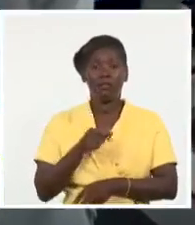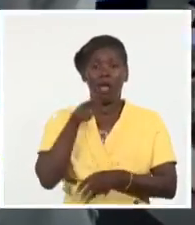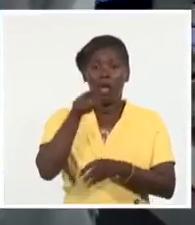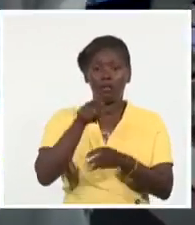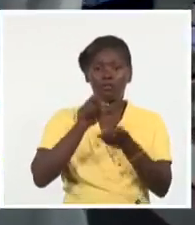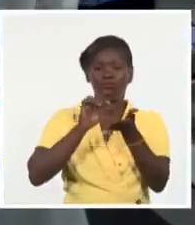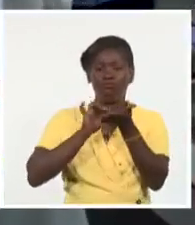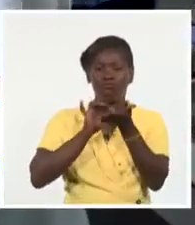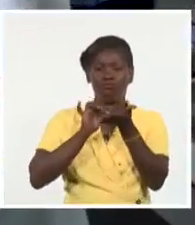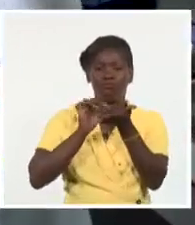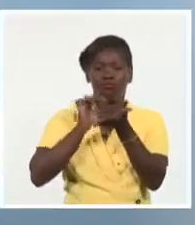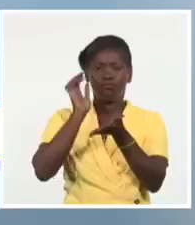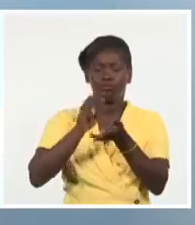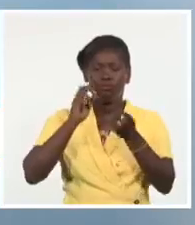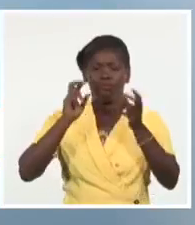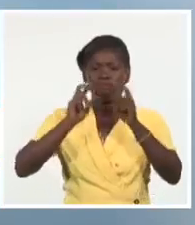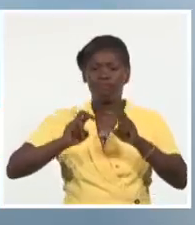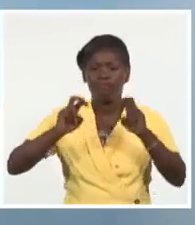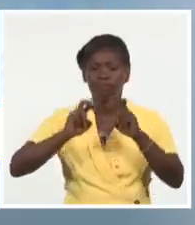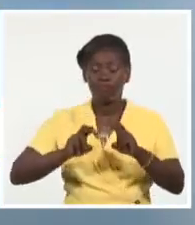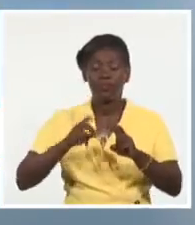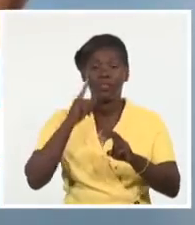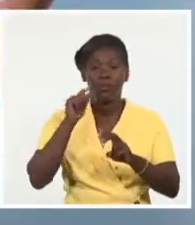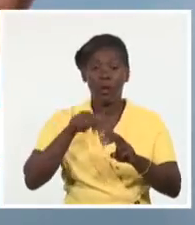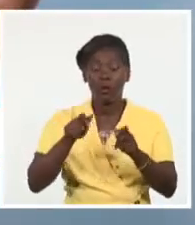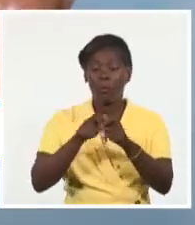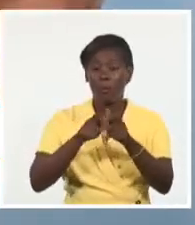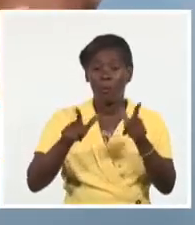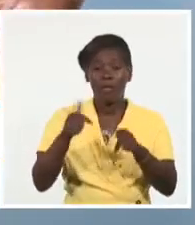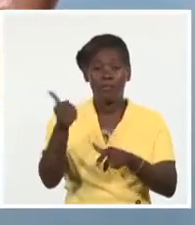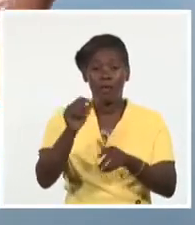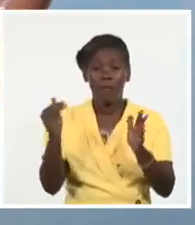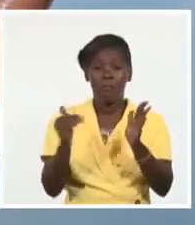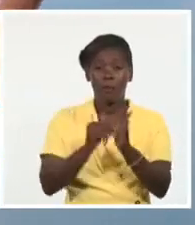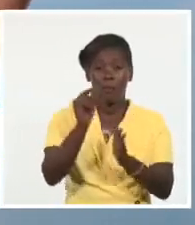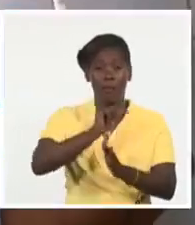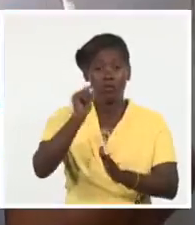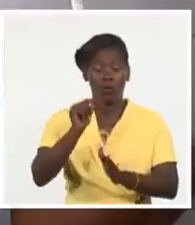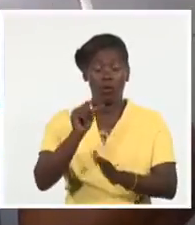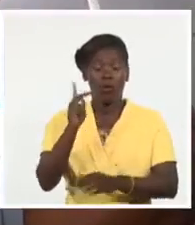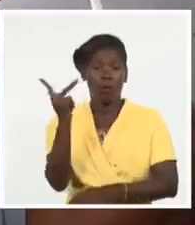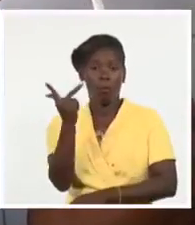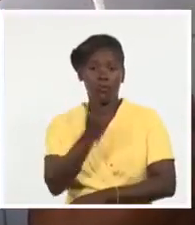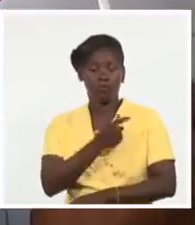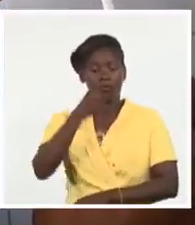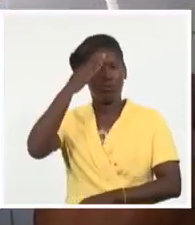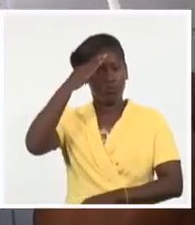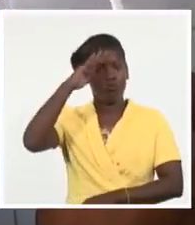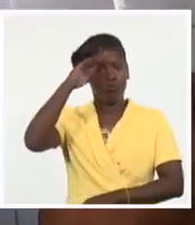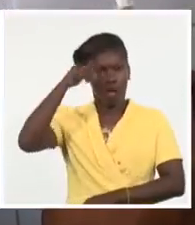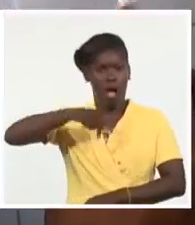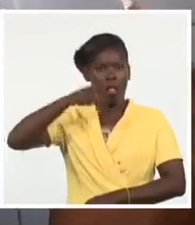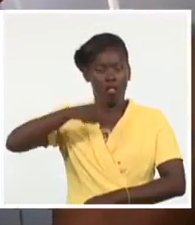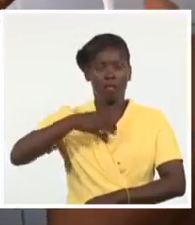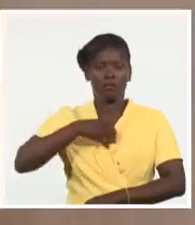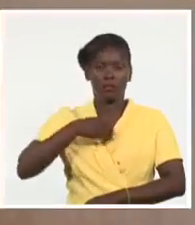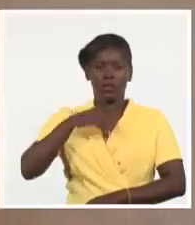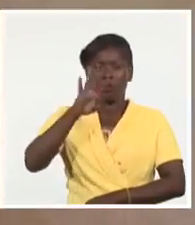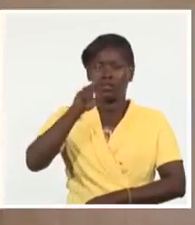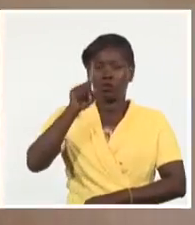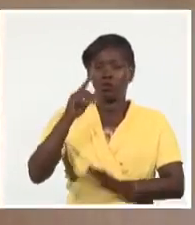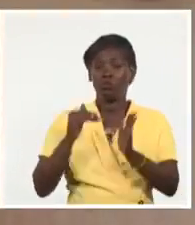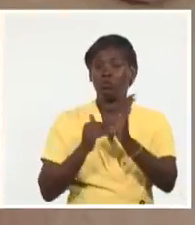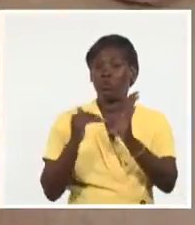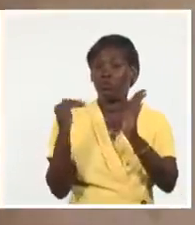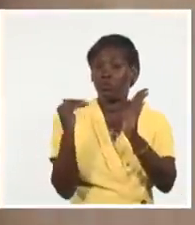dosis de las vacunas, más de 10 mil 696 personas. Cuba acumula 41 millones 161 mil